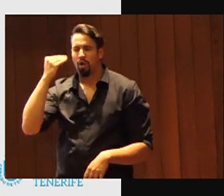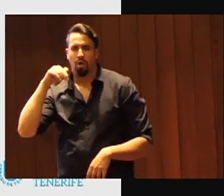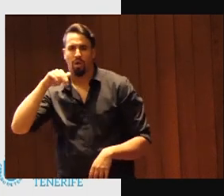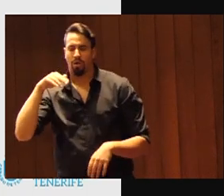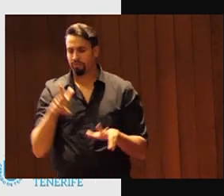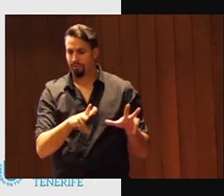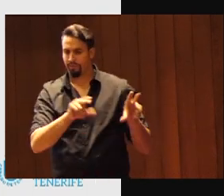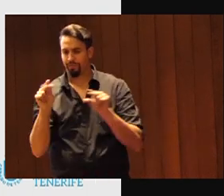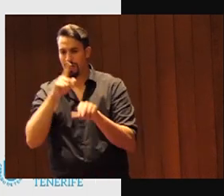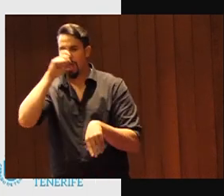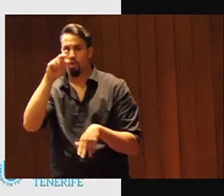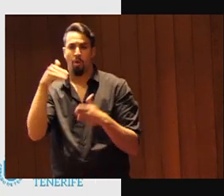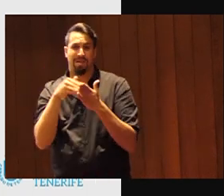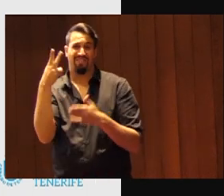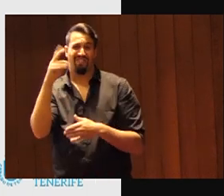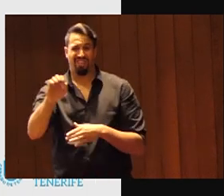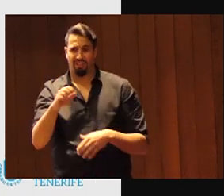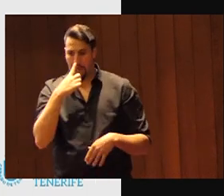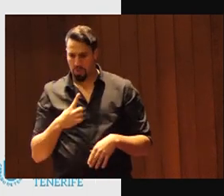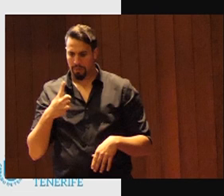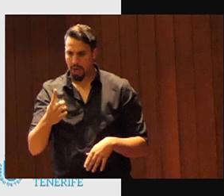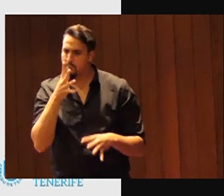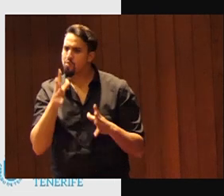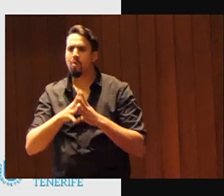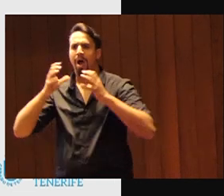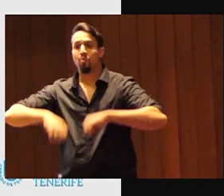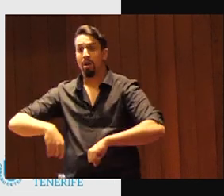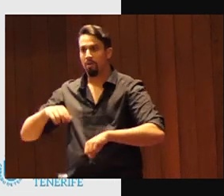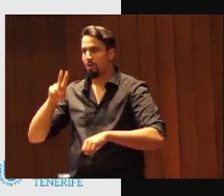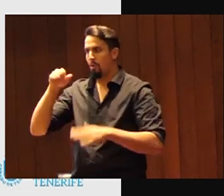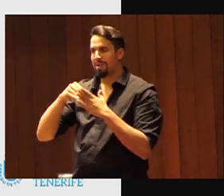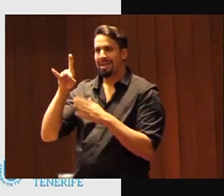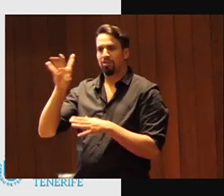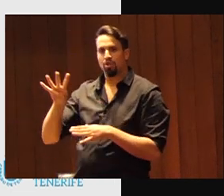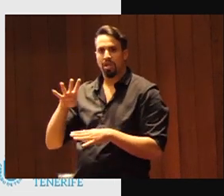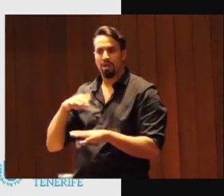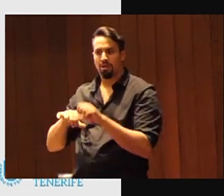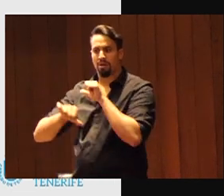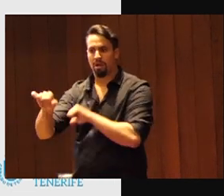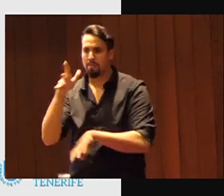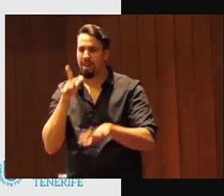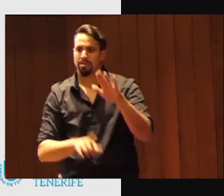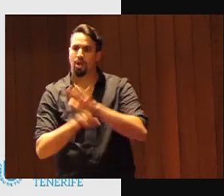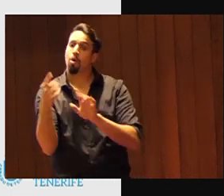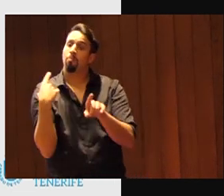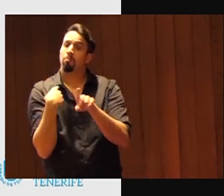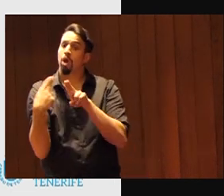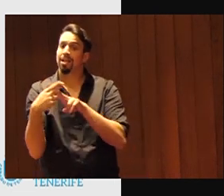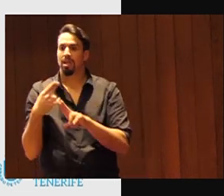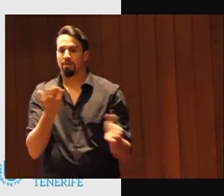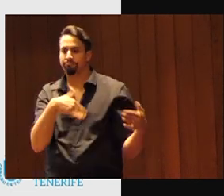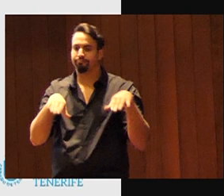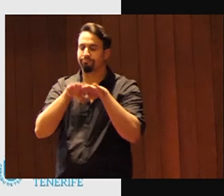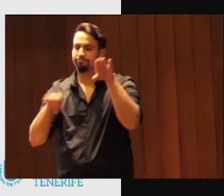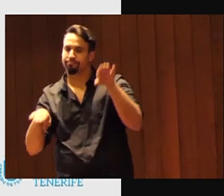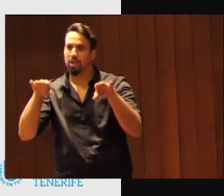ahora en 2020, el año que viene, bueno, un acuerdo que tienen desde 2014 para el desarrollo de políticas en el equilibrio de mujeres y hombres en los